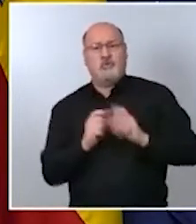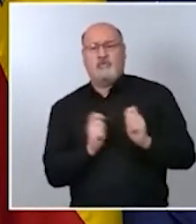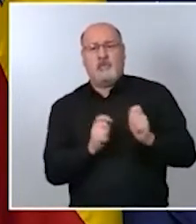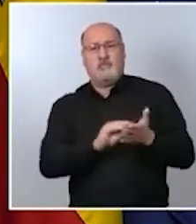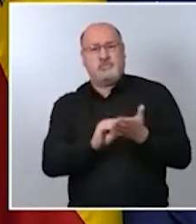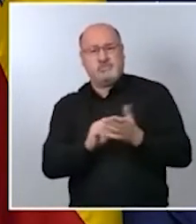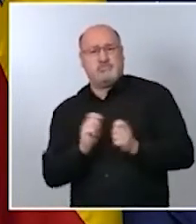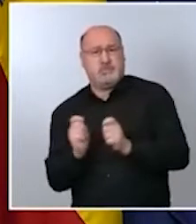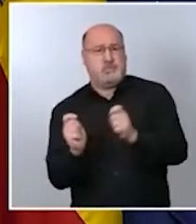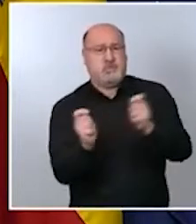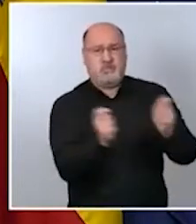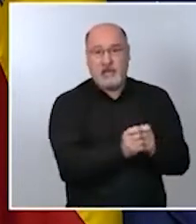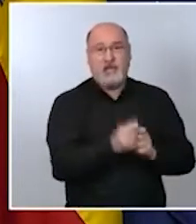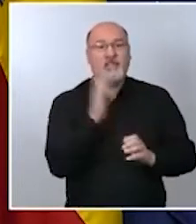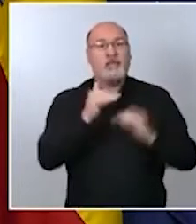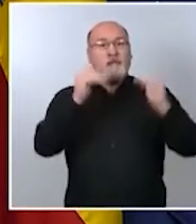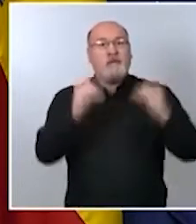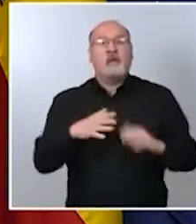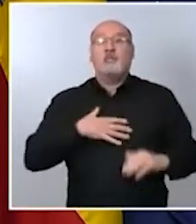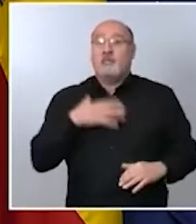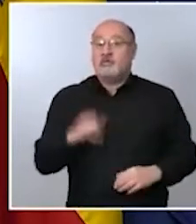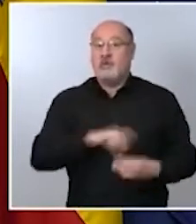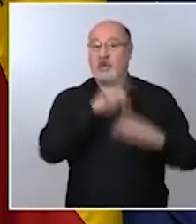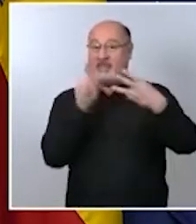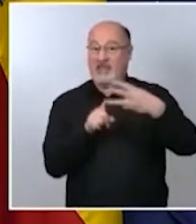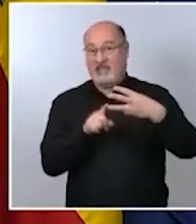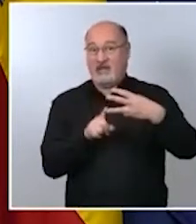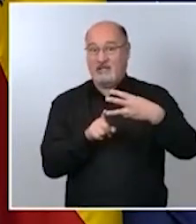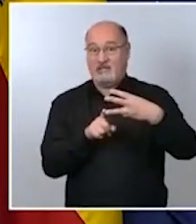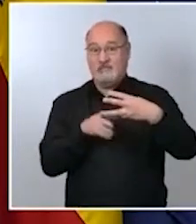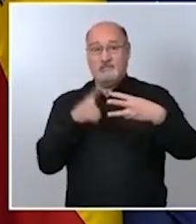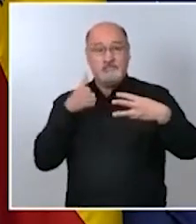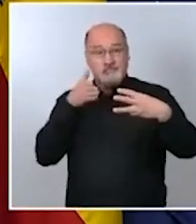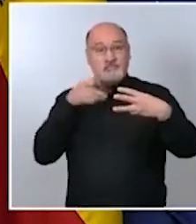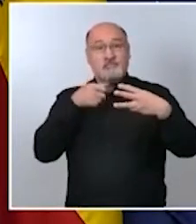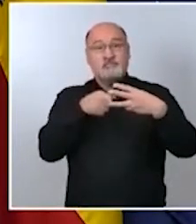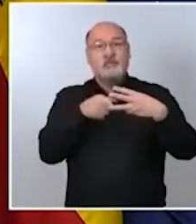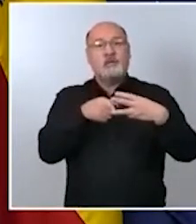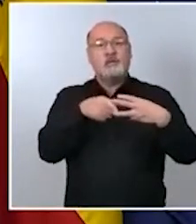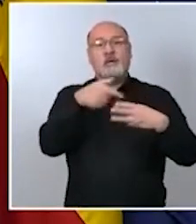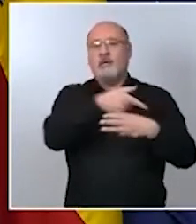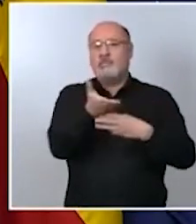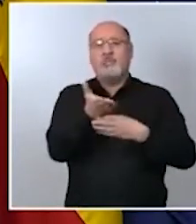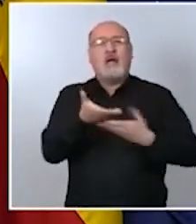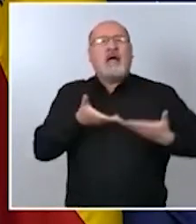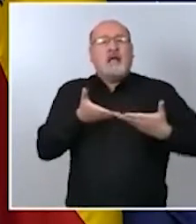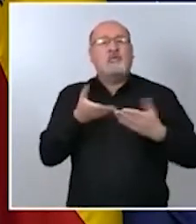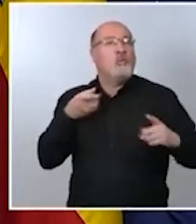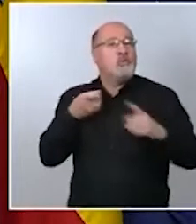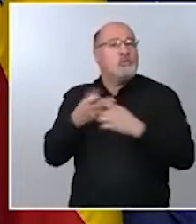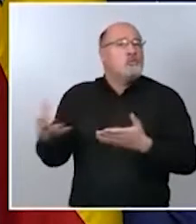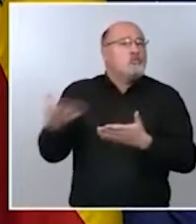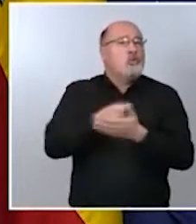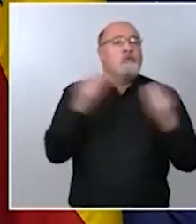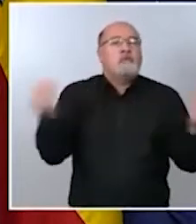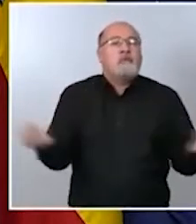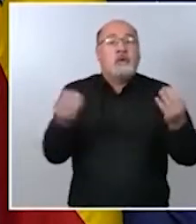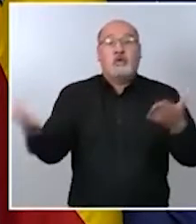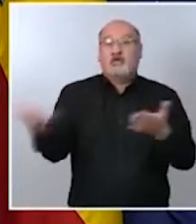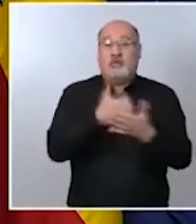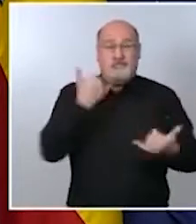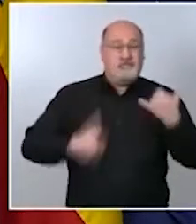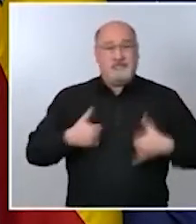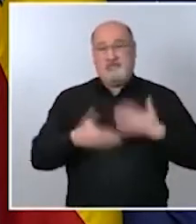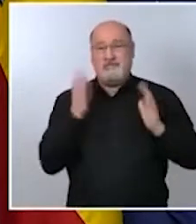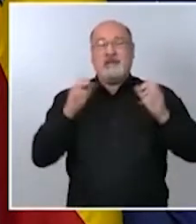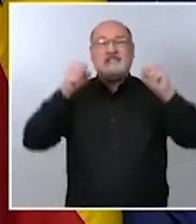los menores y en tercer lugar y finalmente ayudar a la recuperación para que todos salgan indemnes y para eso está el